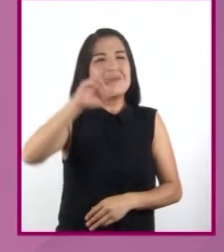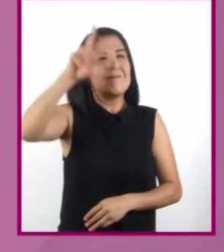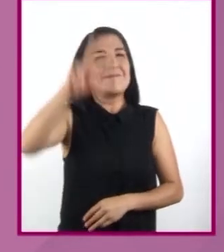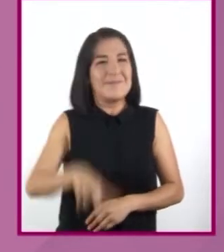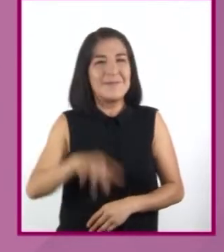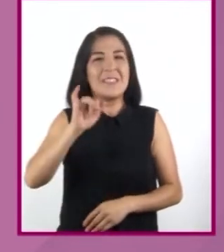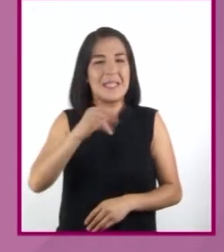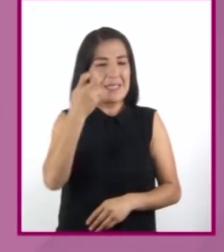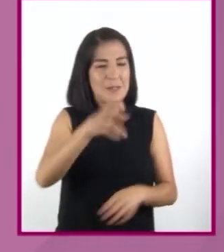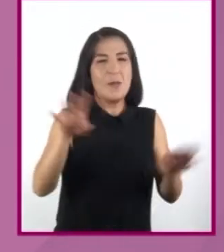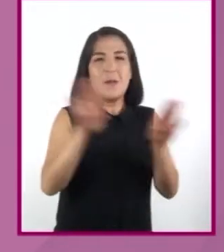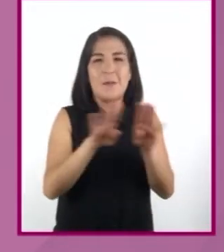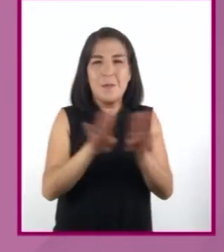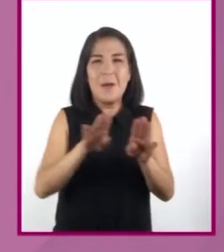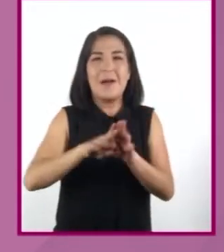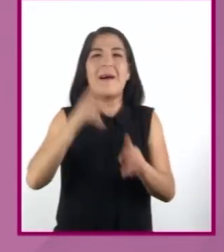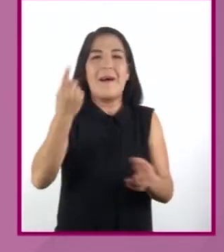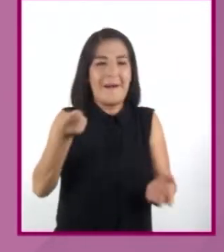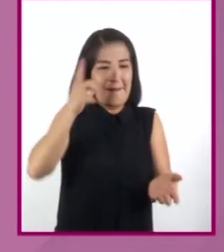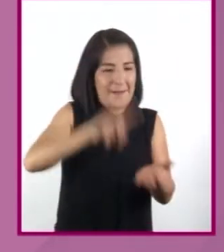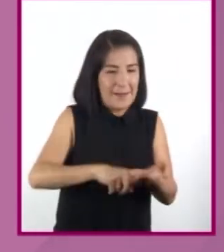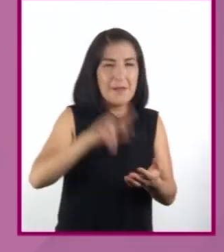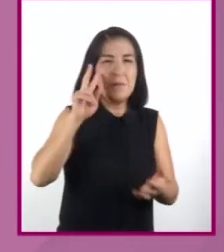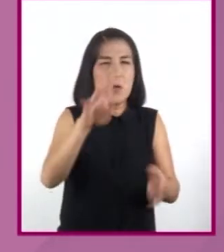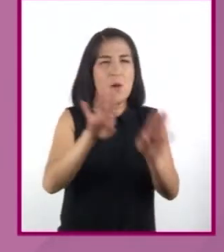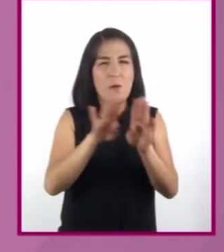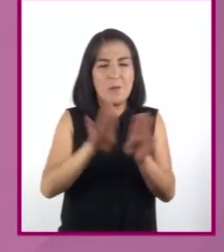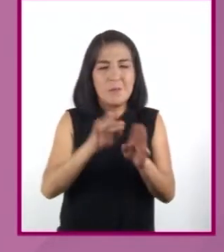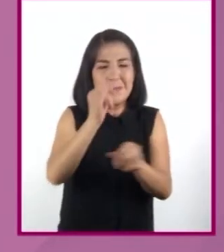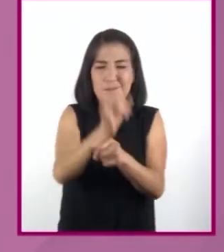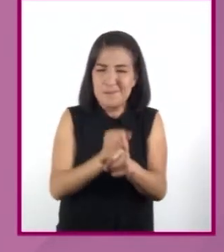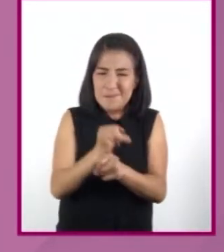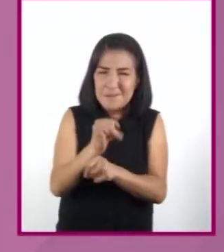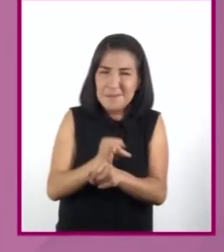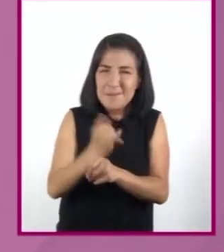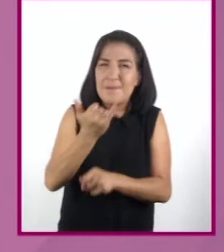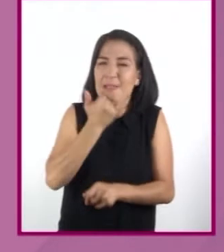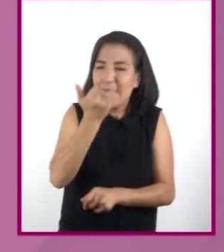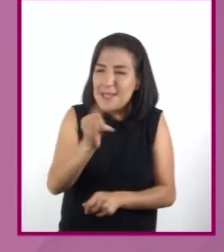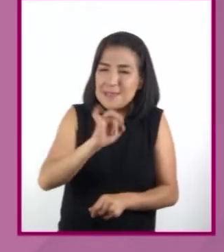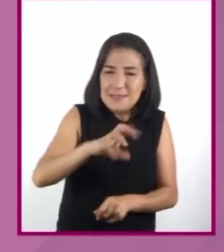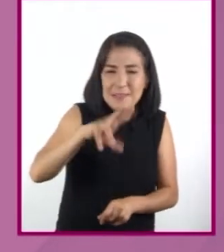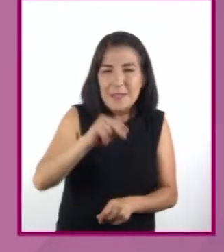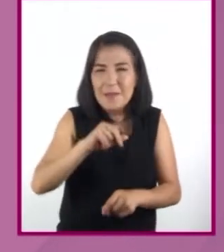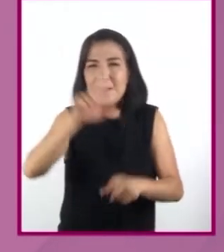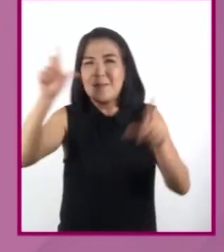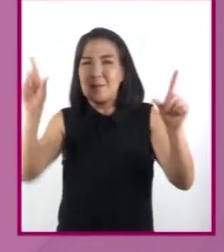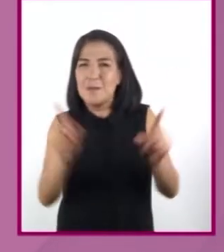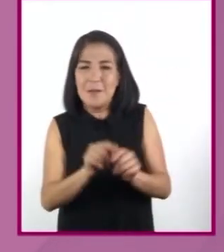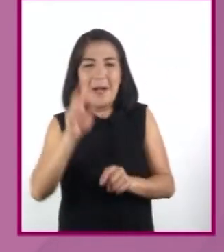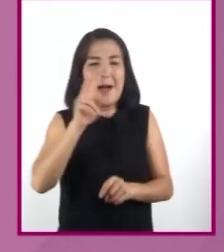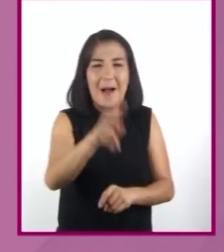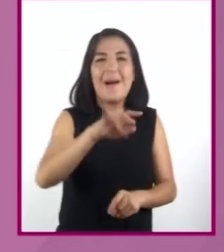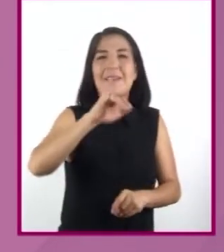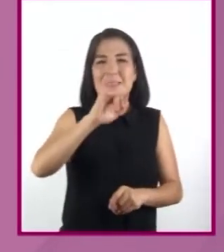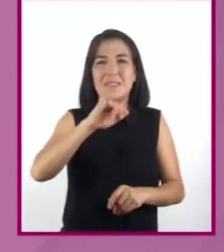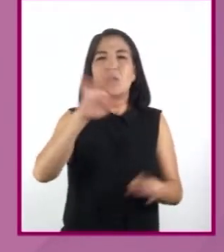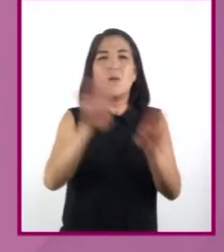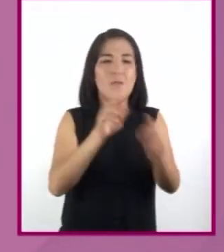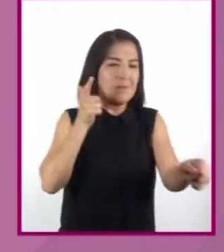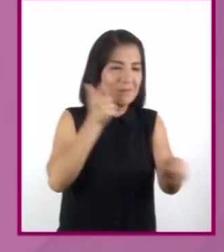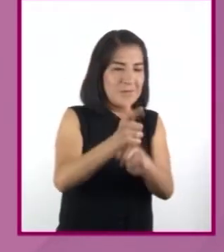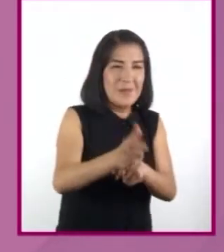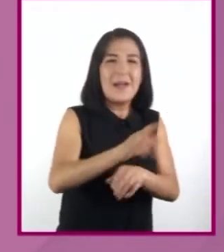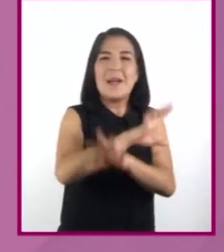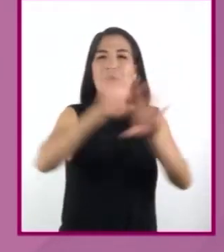Esto se debe que a través de las deducciones se logra que detectives y lector busquen descubrir de